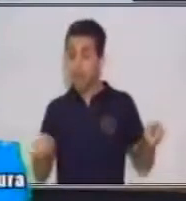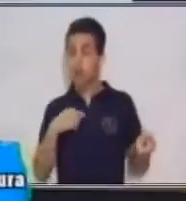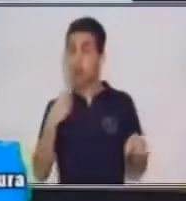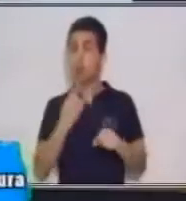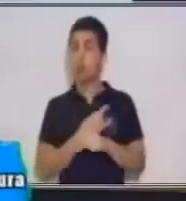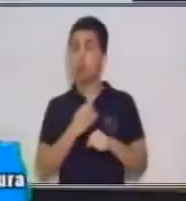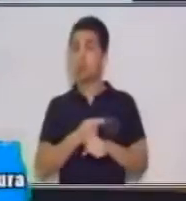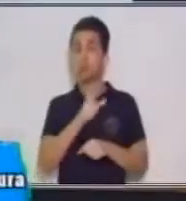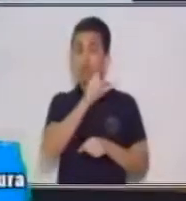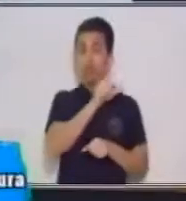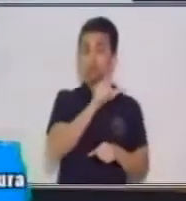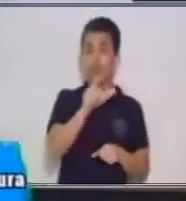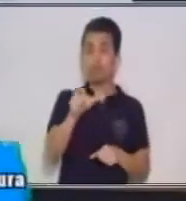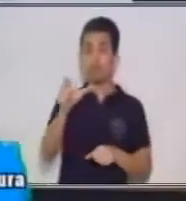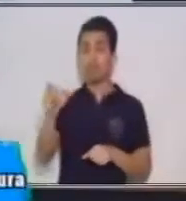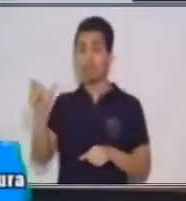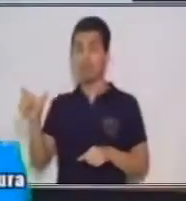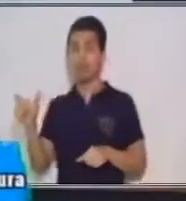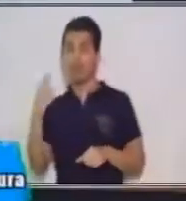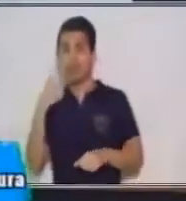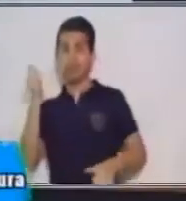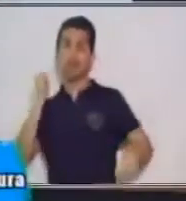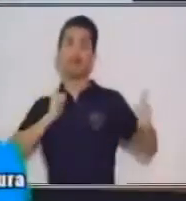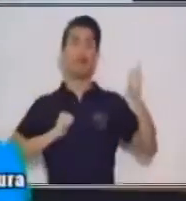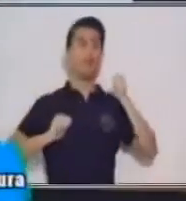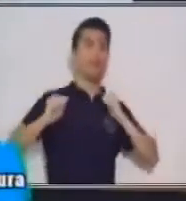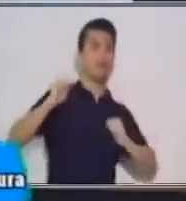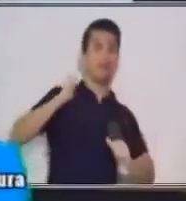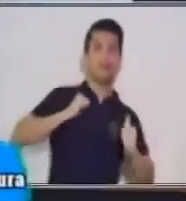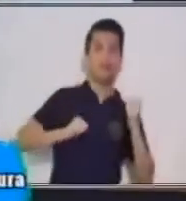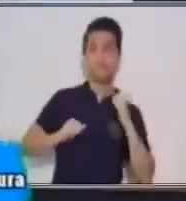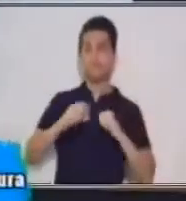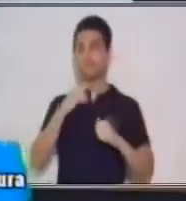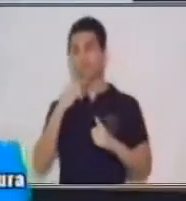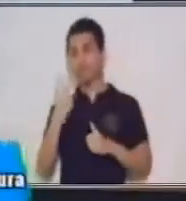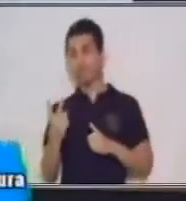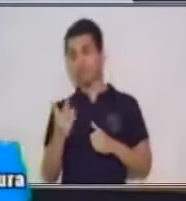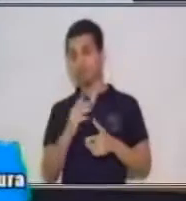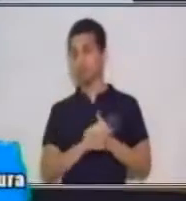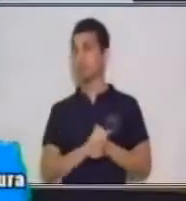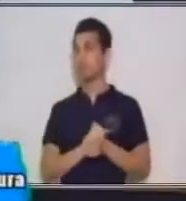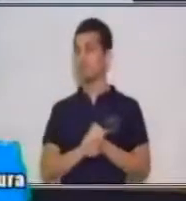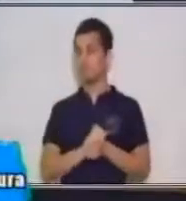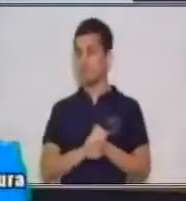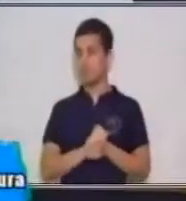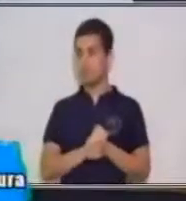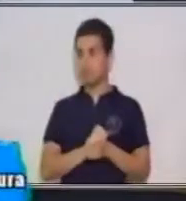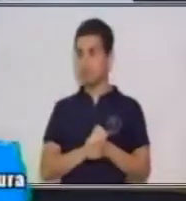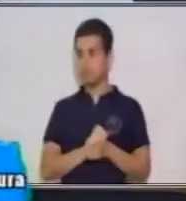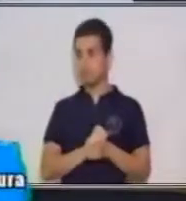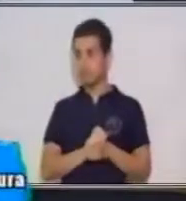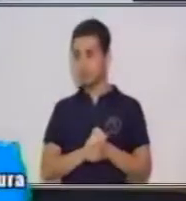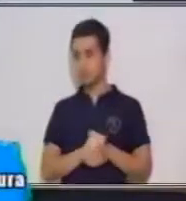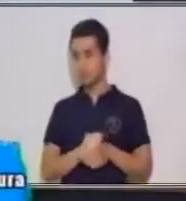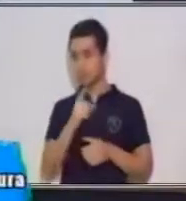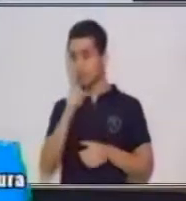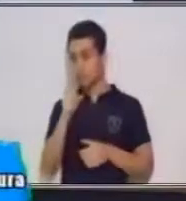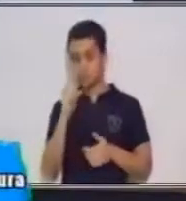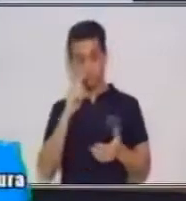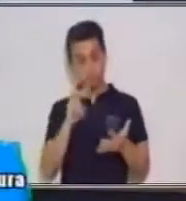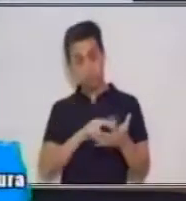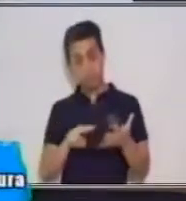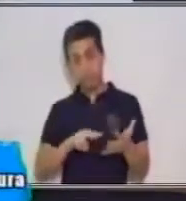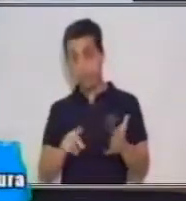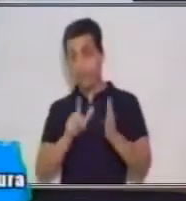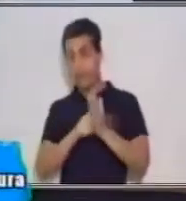personajes y los dramatizamos por medio de la voz. Si tú estás leyendo un libro, un cuento,